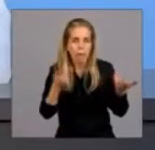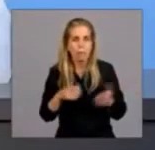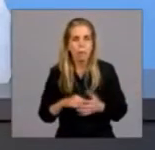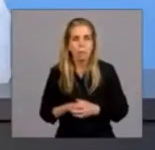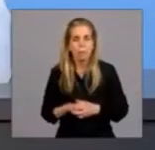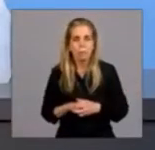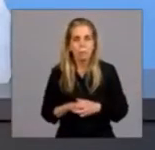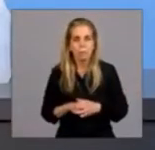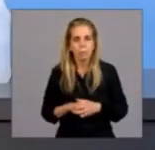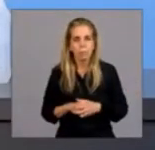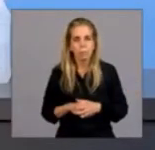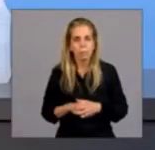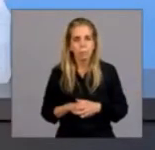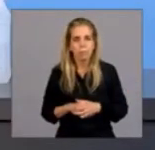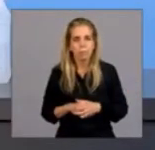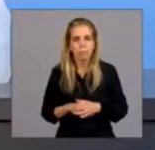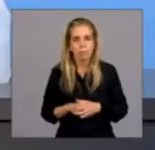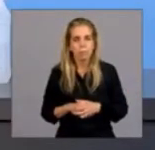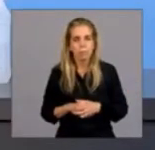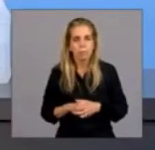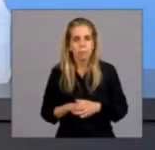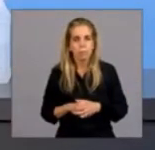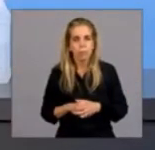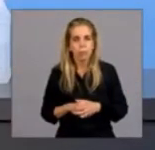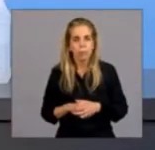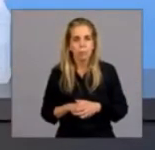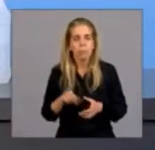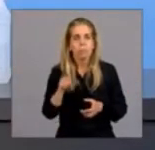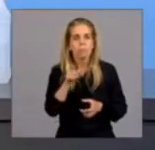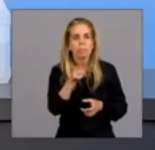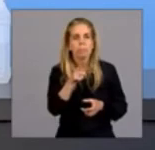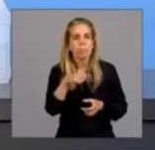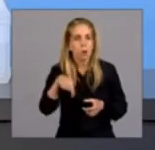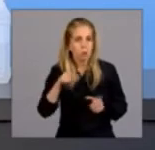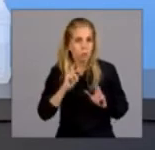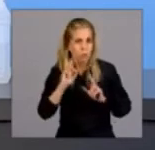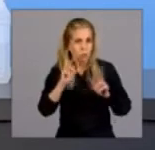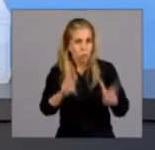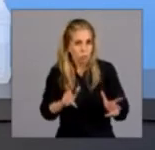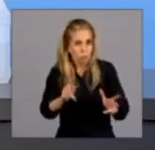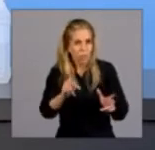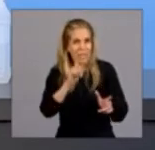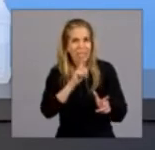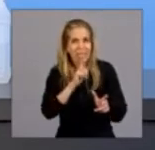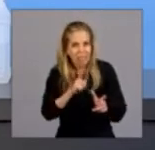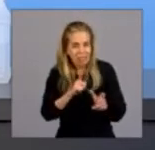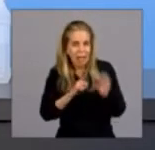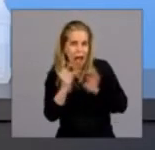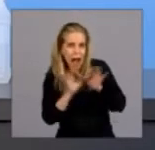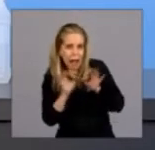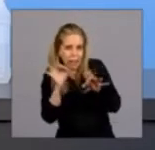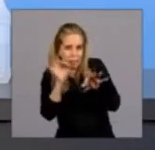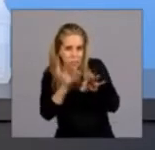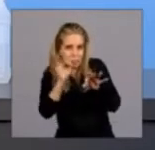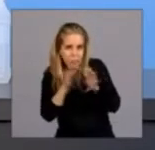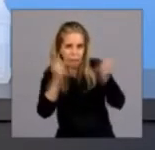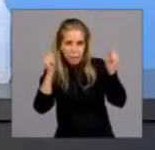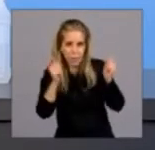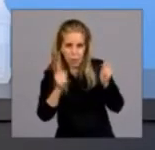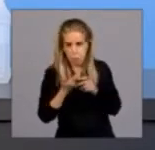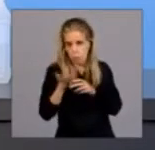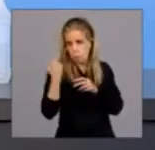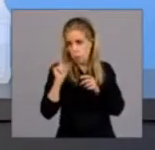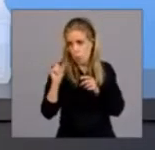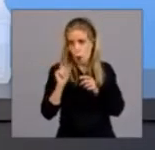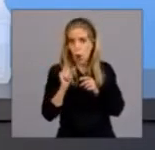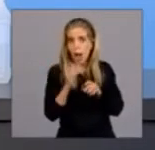ustedes vieron que hemos anunciado un kit de testeo rápido del coronavirus más de mucho tiempo,